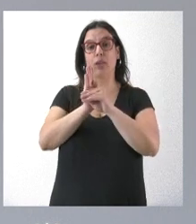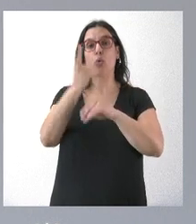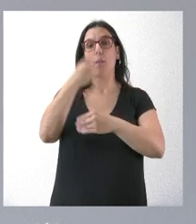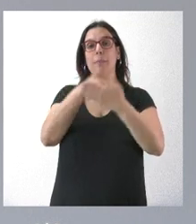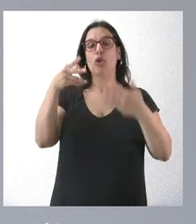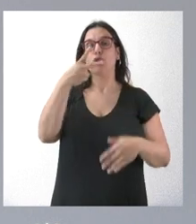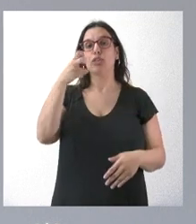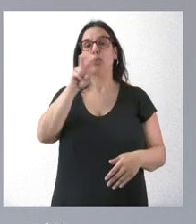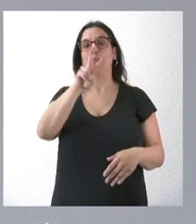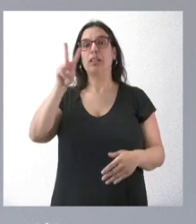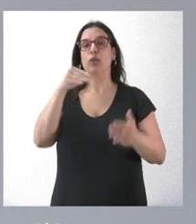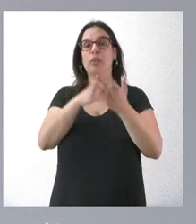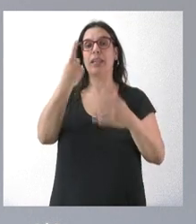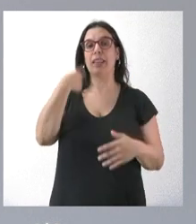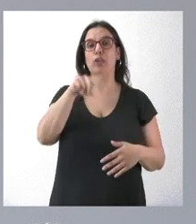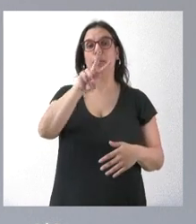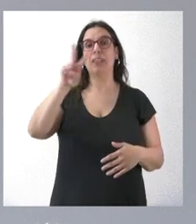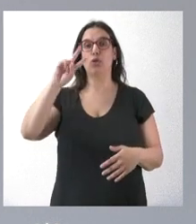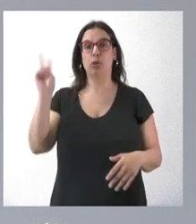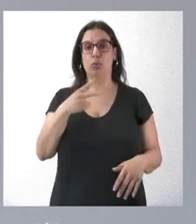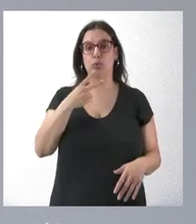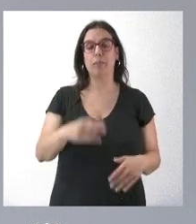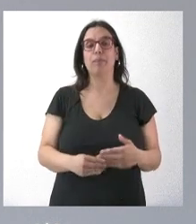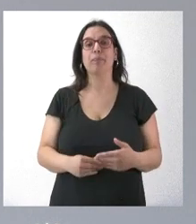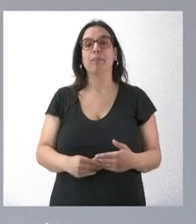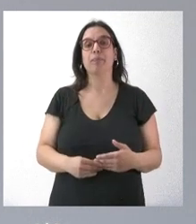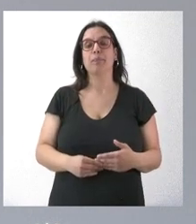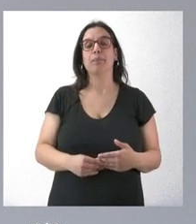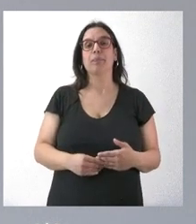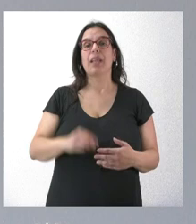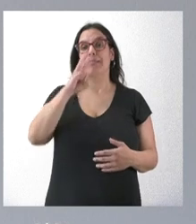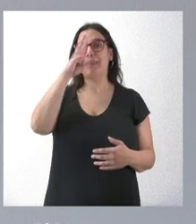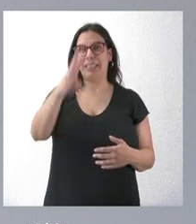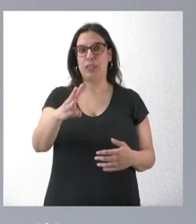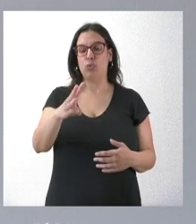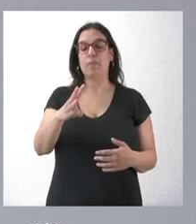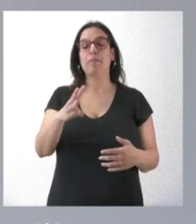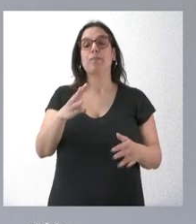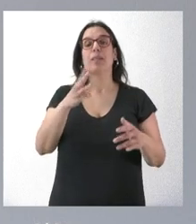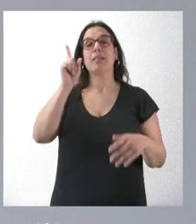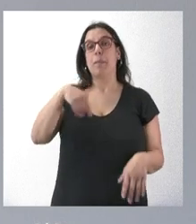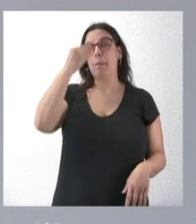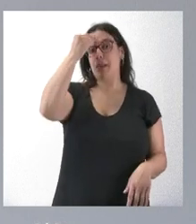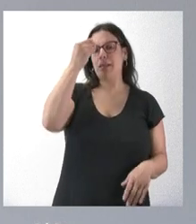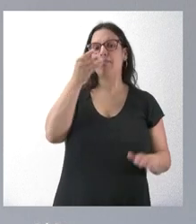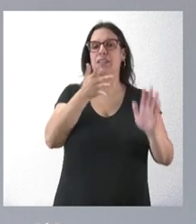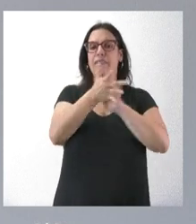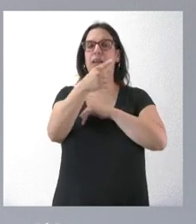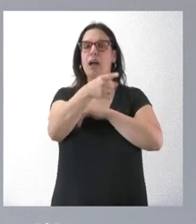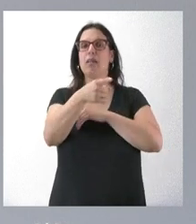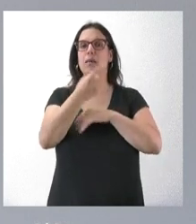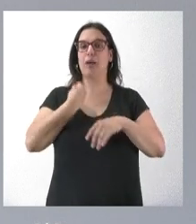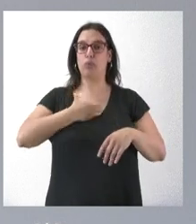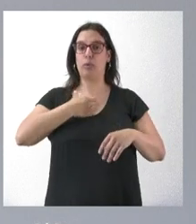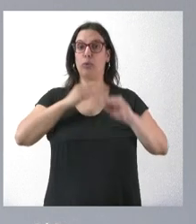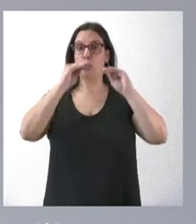.222.122 euros en tres anualidades. Hay que tener en cuenta que también se produce una aportación por parte